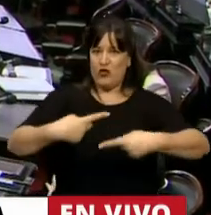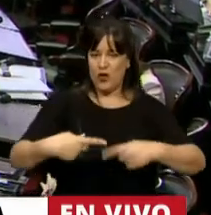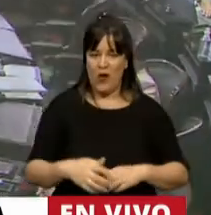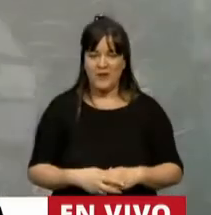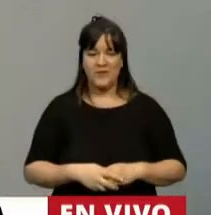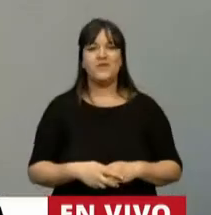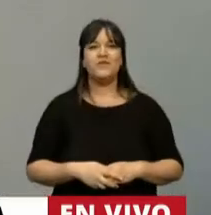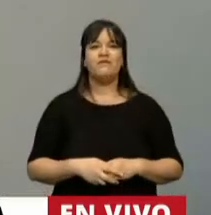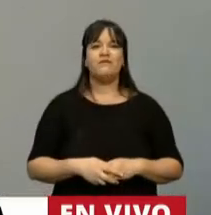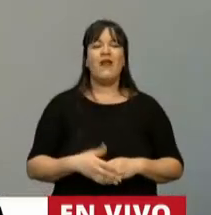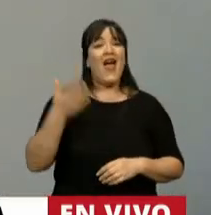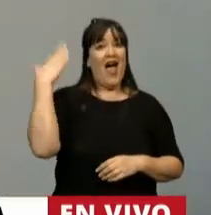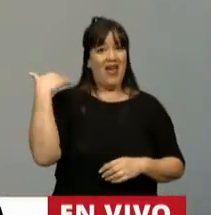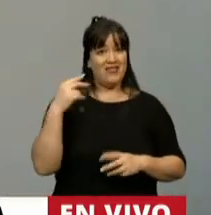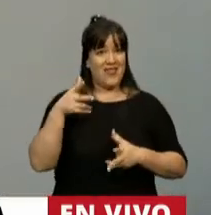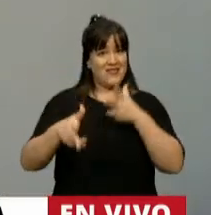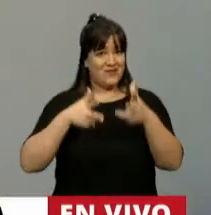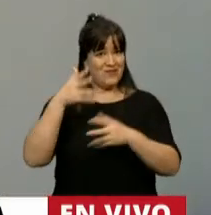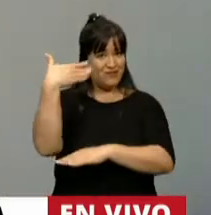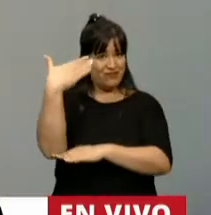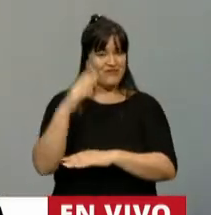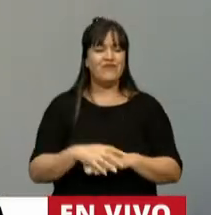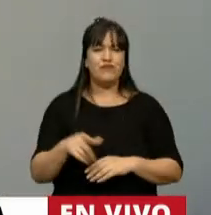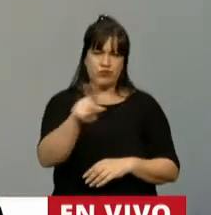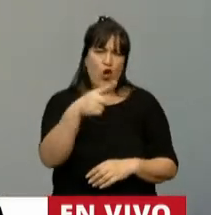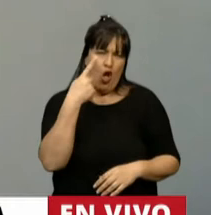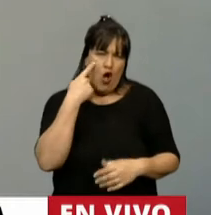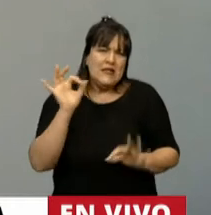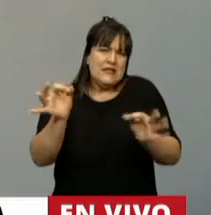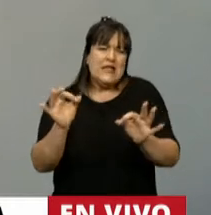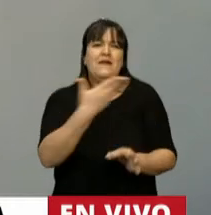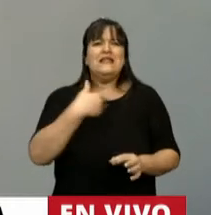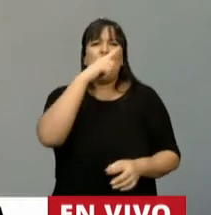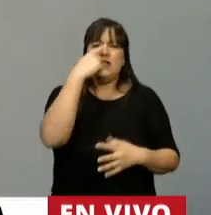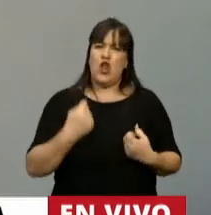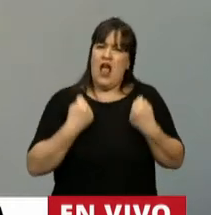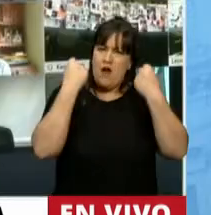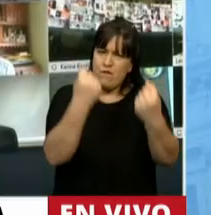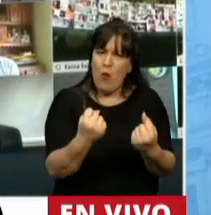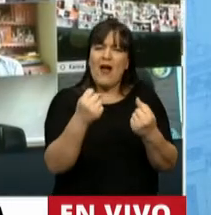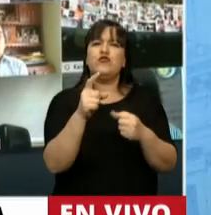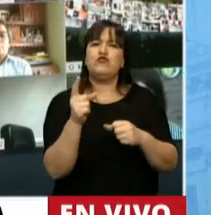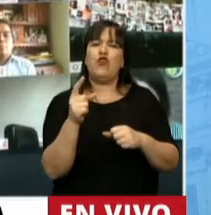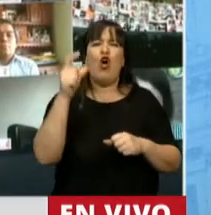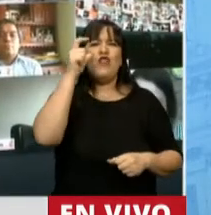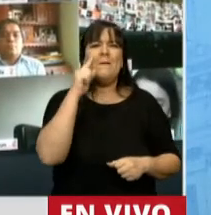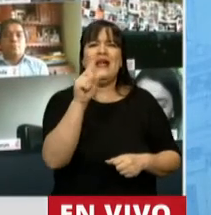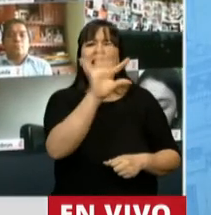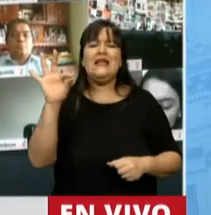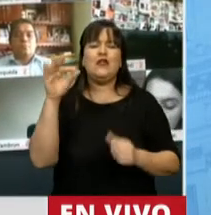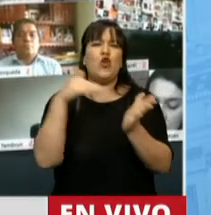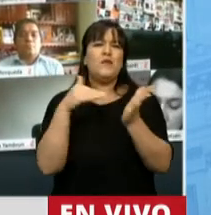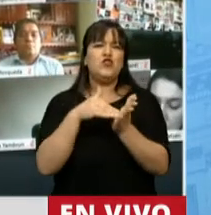Estaba planteando que reconocemos el esfuerzo del Estado Nacional en incorporar los 10.500 millones de pesos